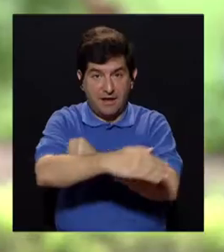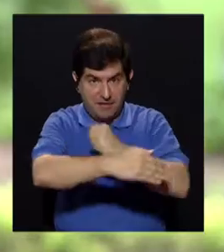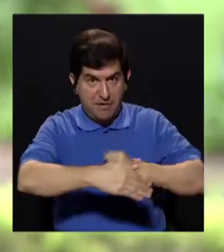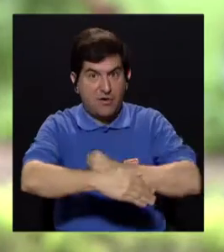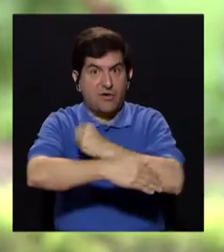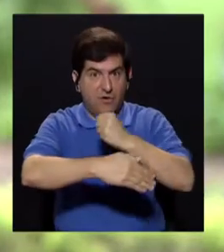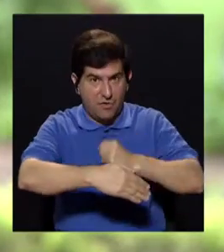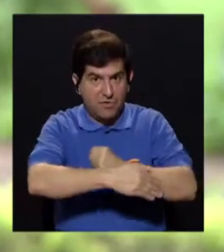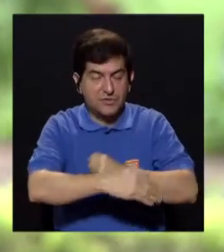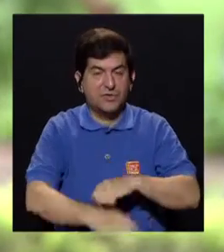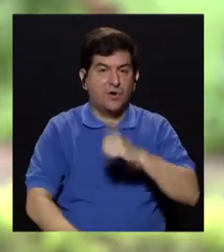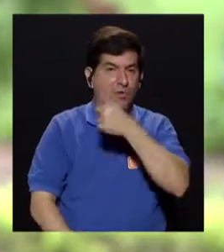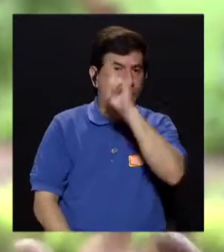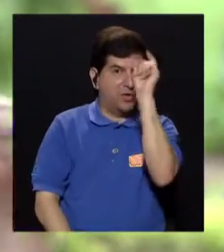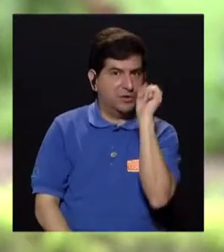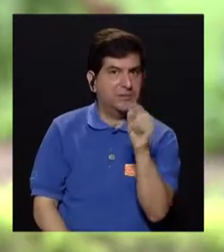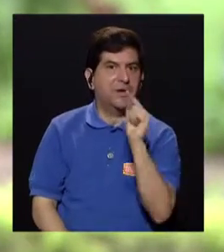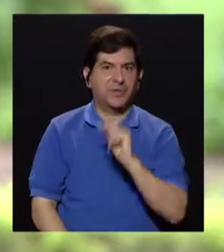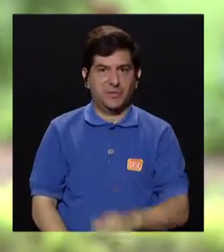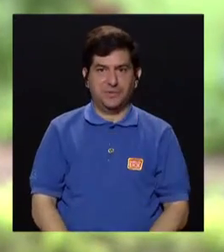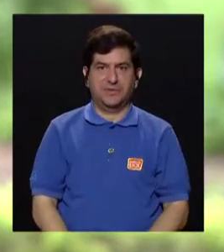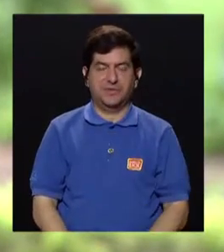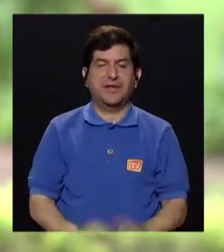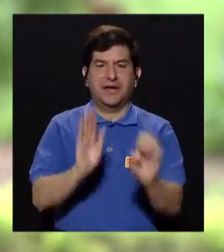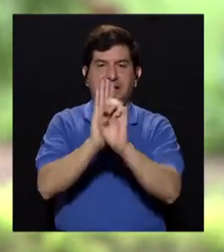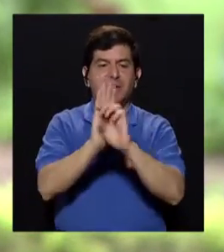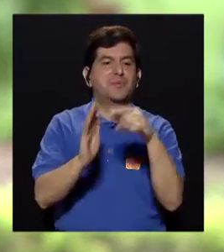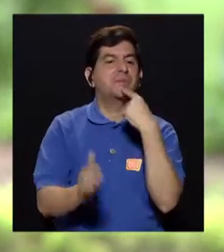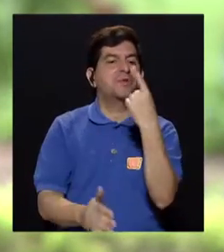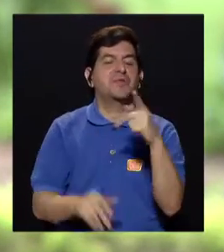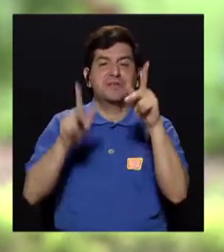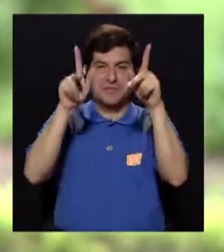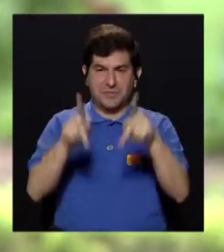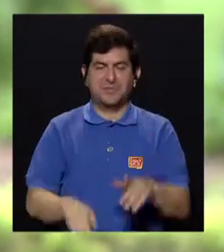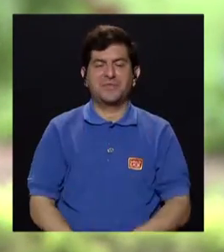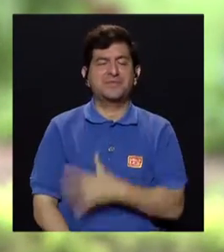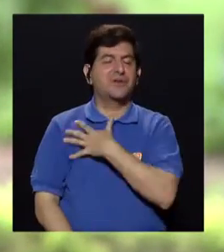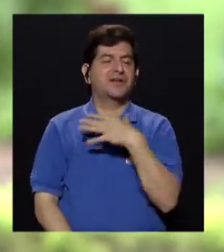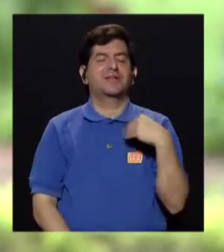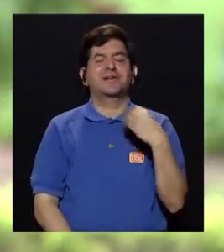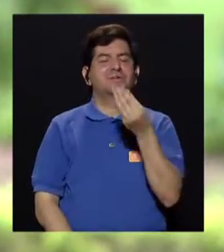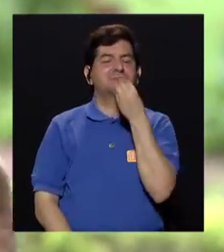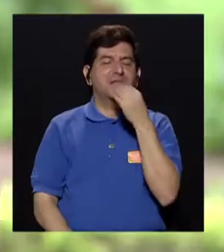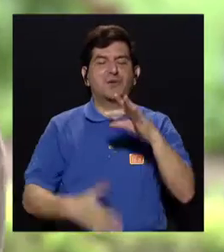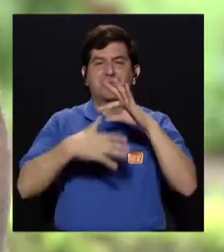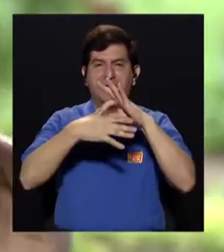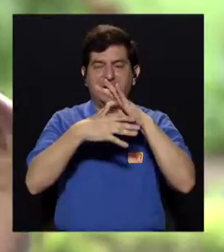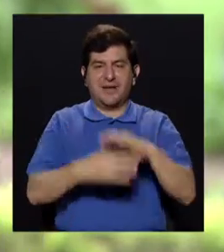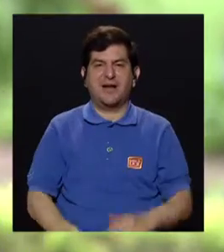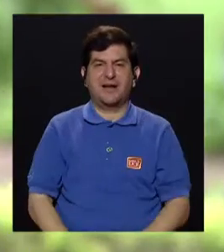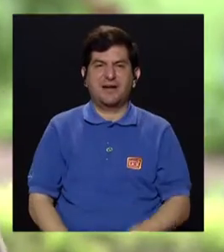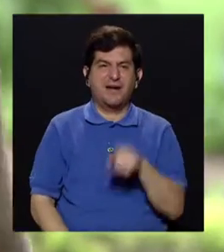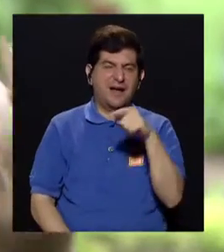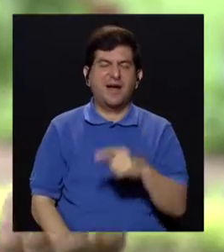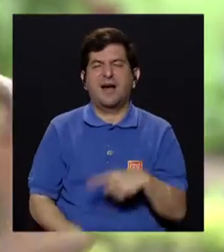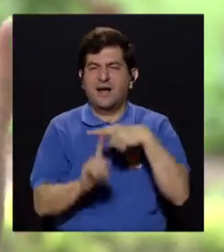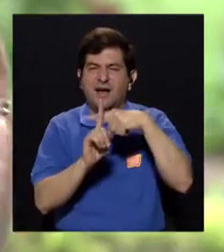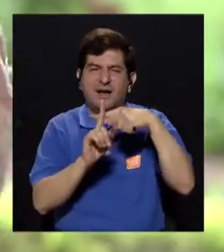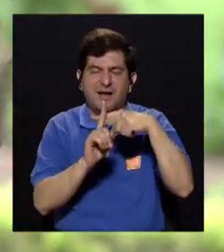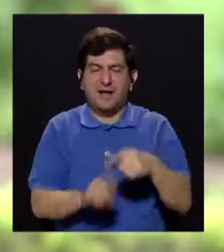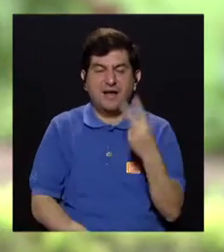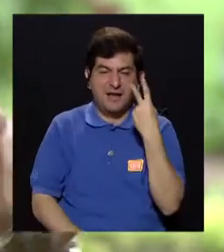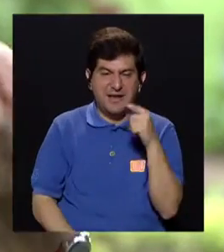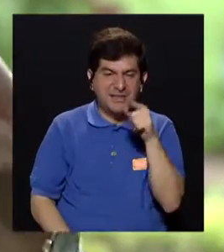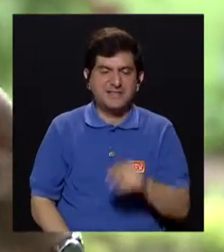y la cocción lleva, y esa es otra pregunta, Viera, que tenemos aquí, Ligia. Por ejemplo, dicen que hay personas que les encanta comer la carne a término medio,